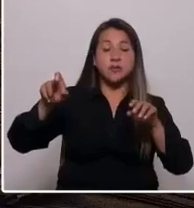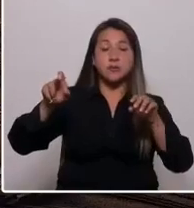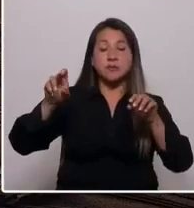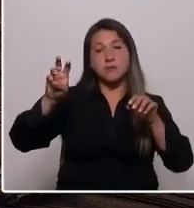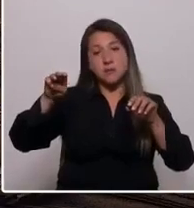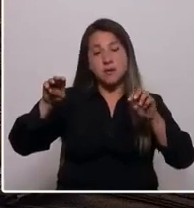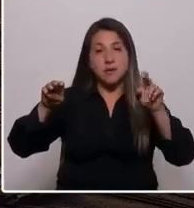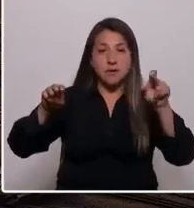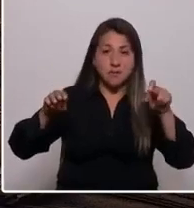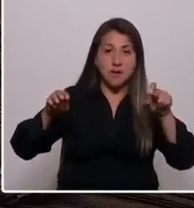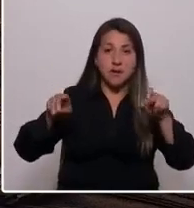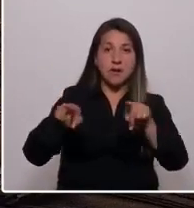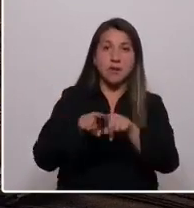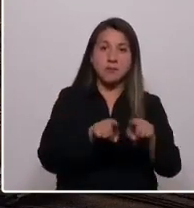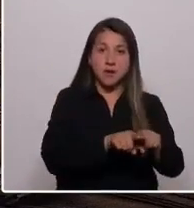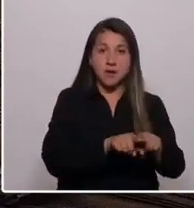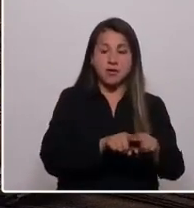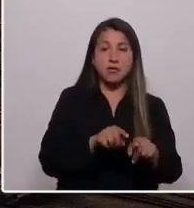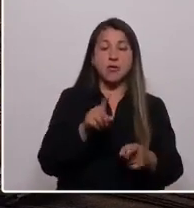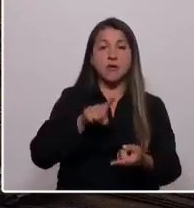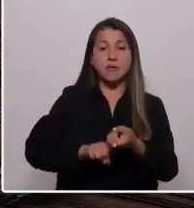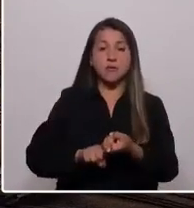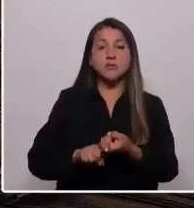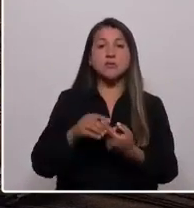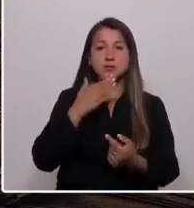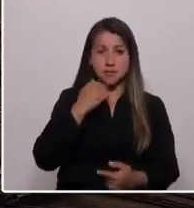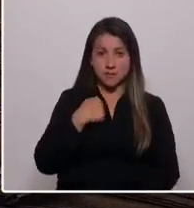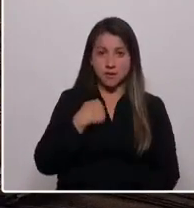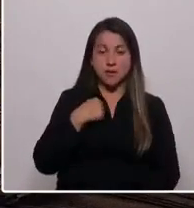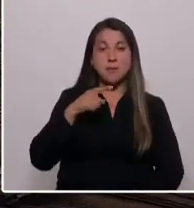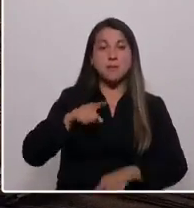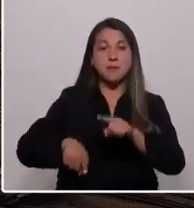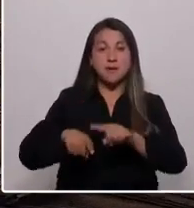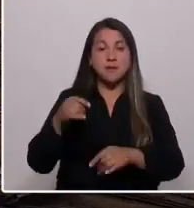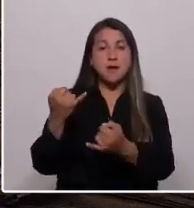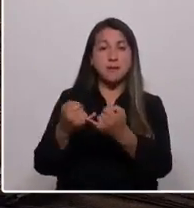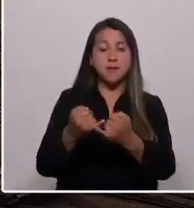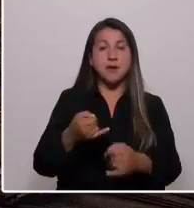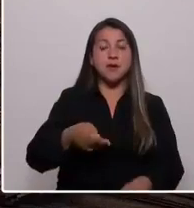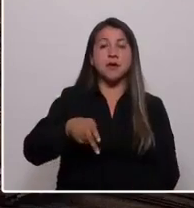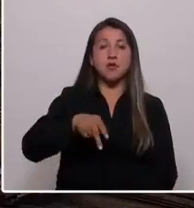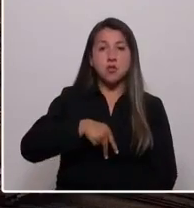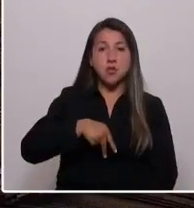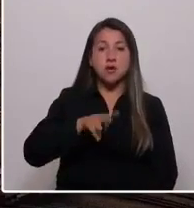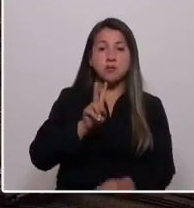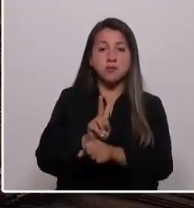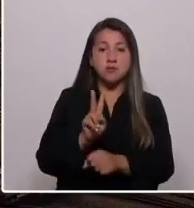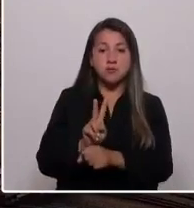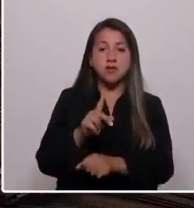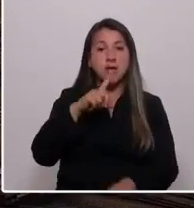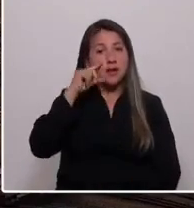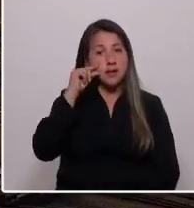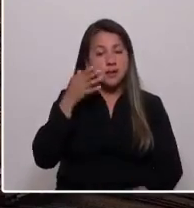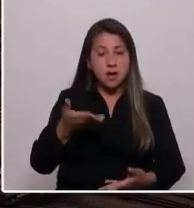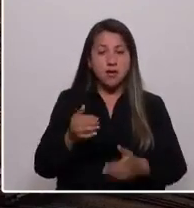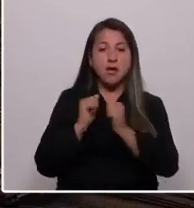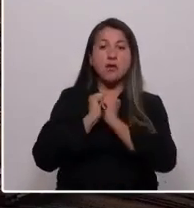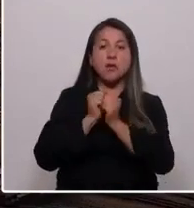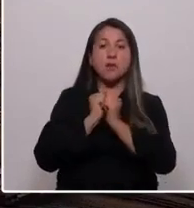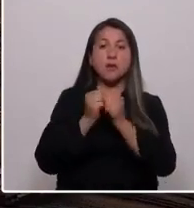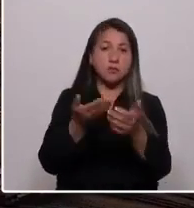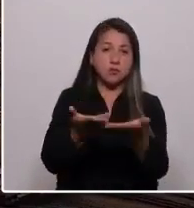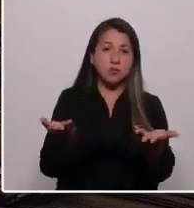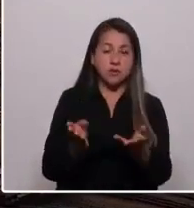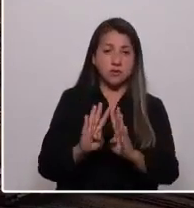Mario, Amanda y Elena, esposa de Mario, prima, amiga, nuera, profe, tía y ahora compañera constituyente.